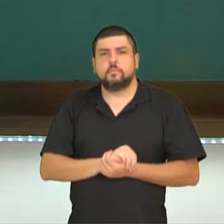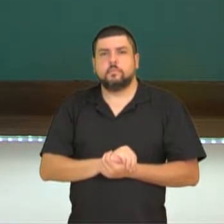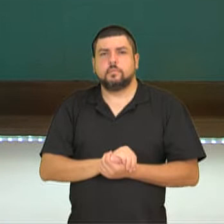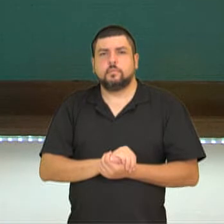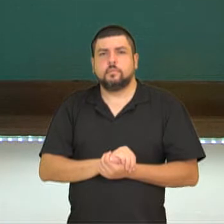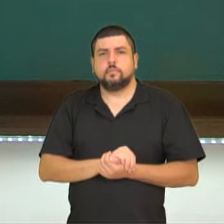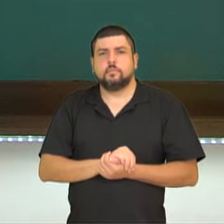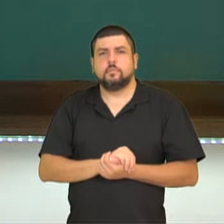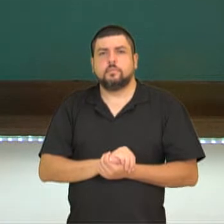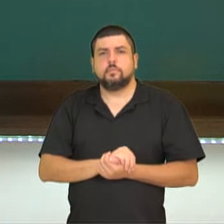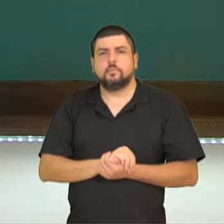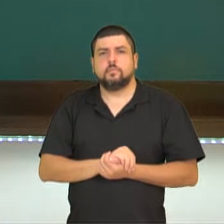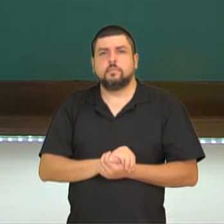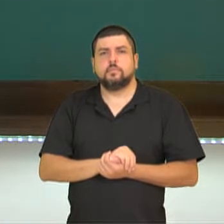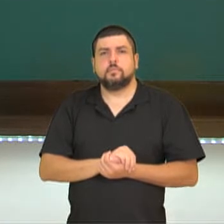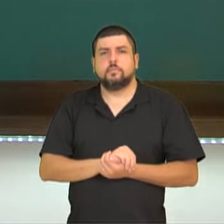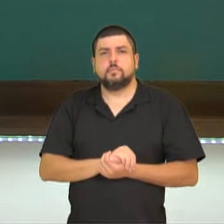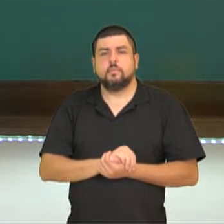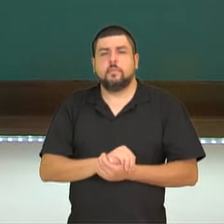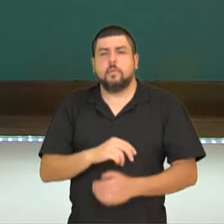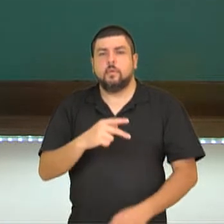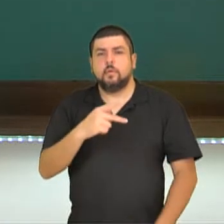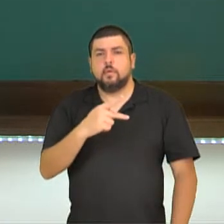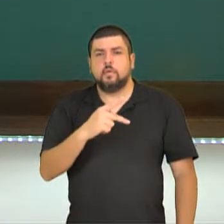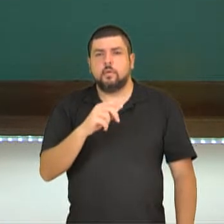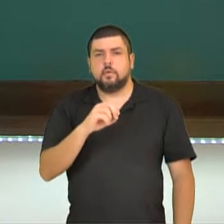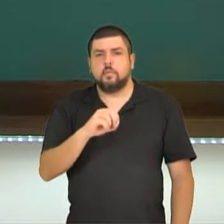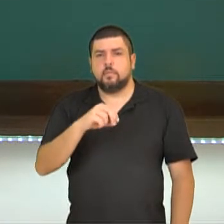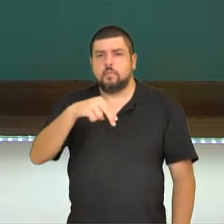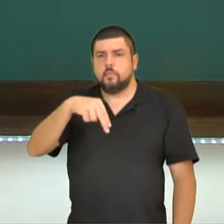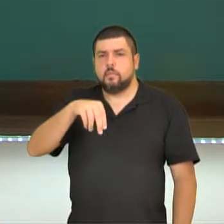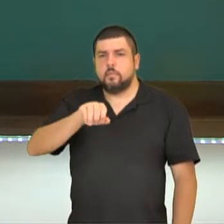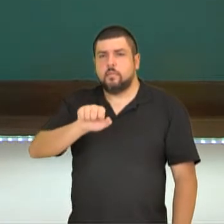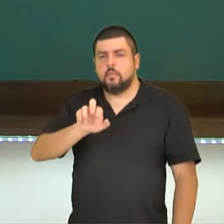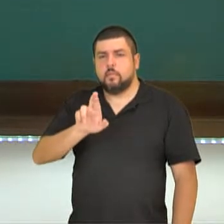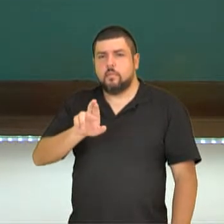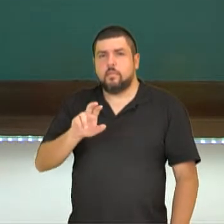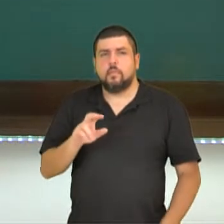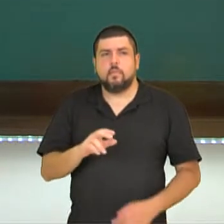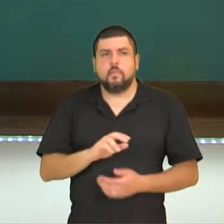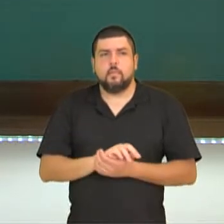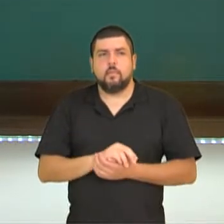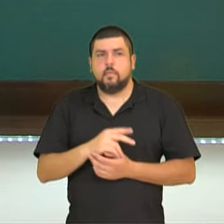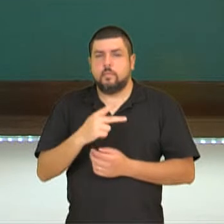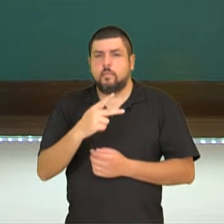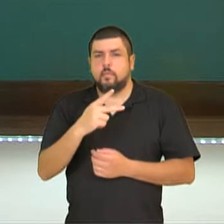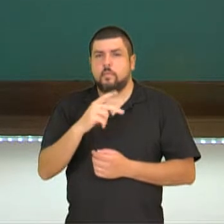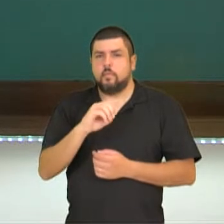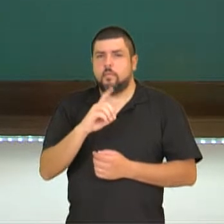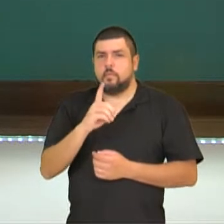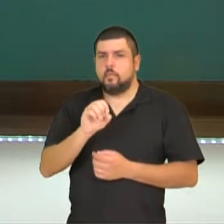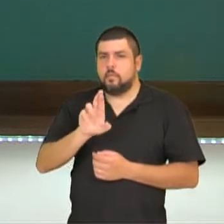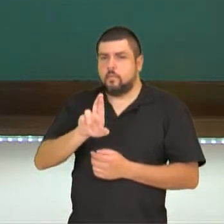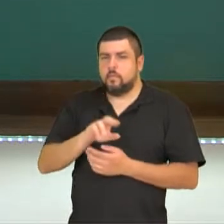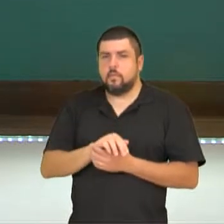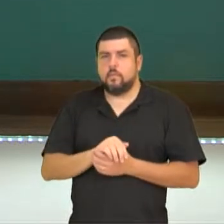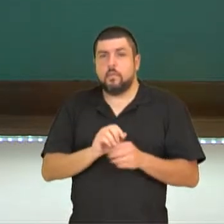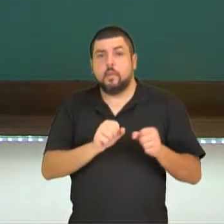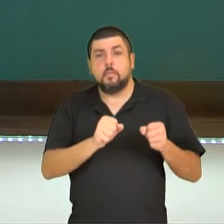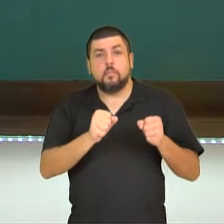caberían todos. O poder, poder, raíz, poder. Vamos a mudar para podre, masía.